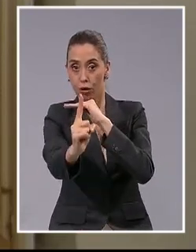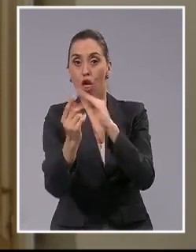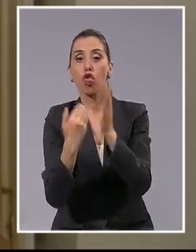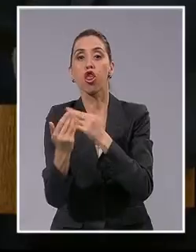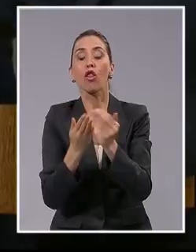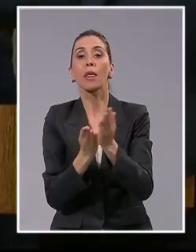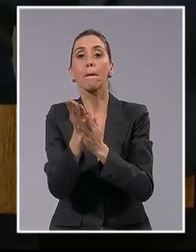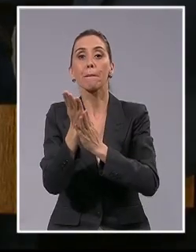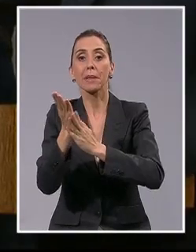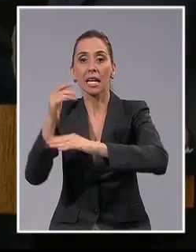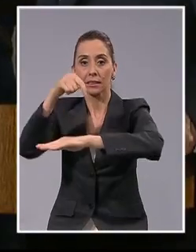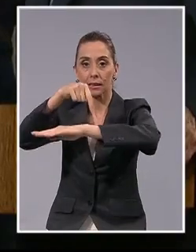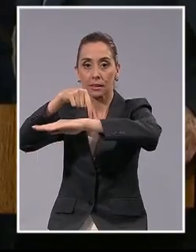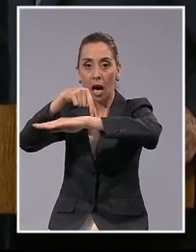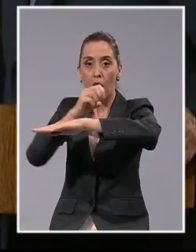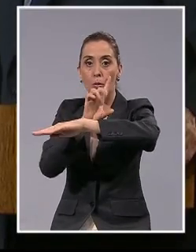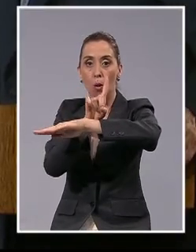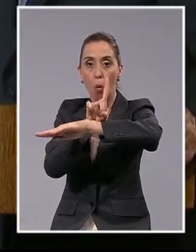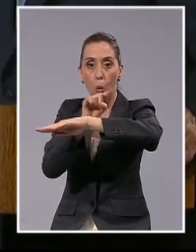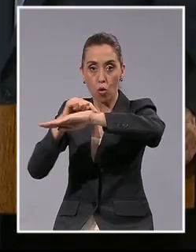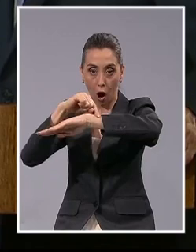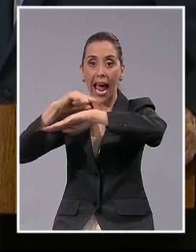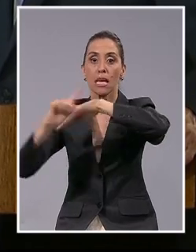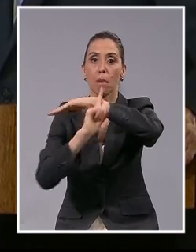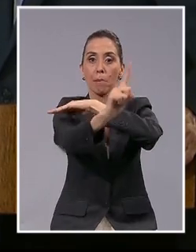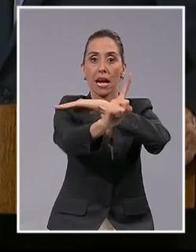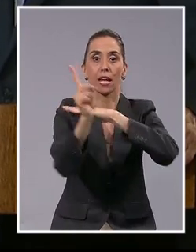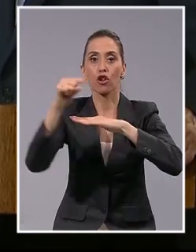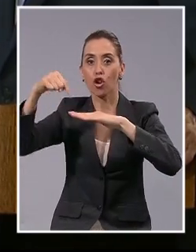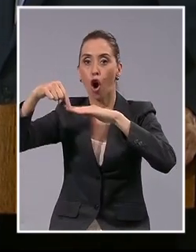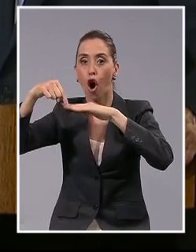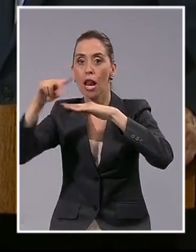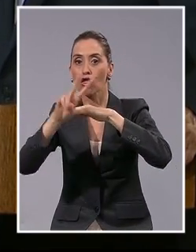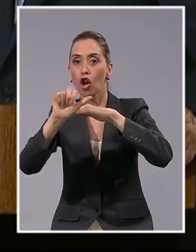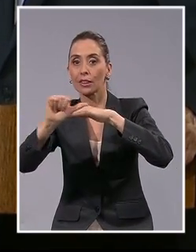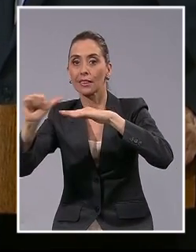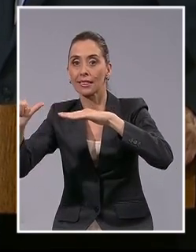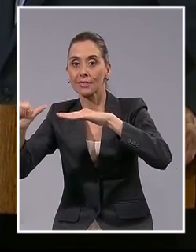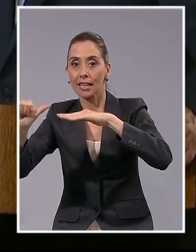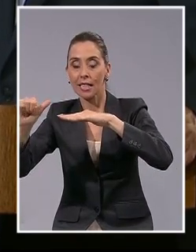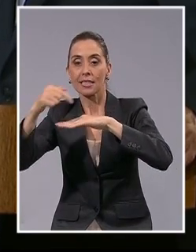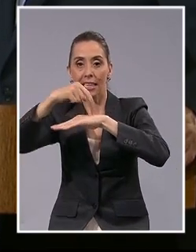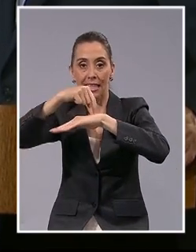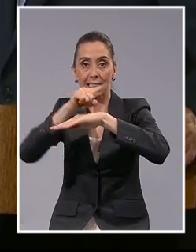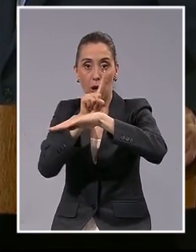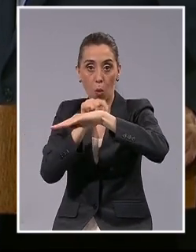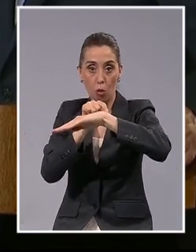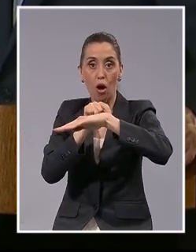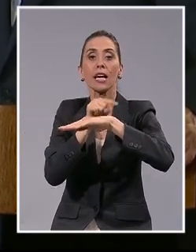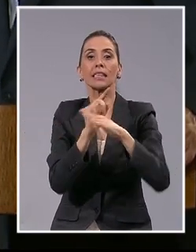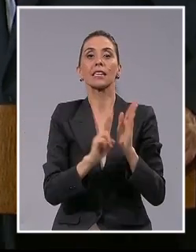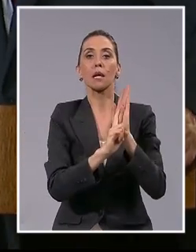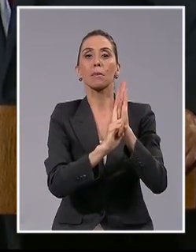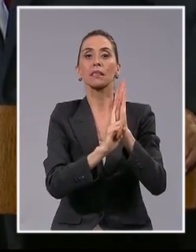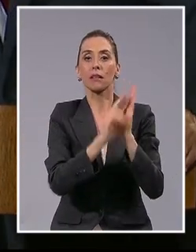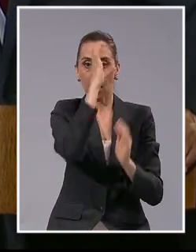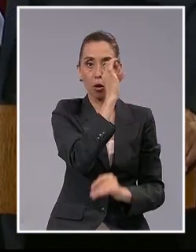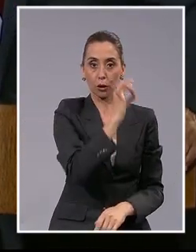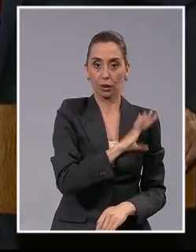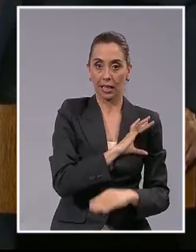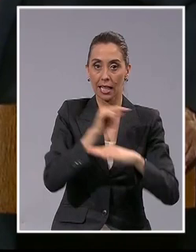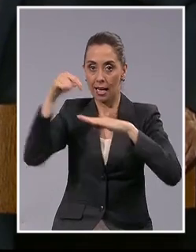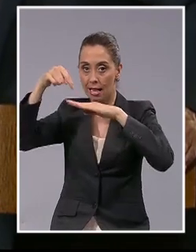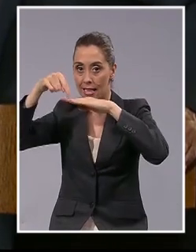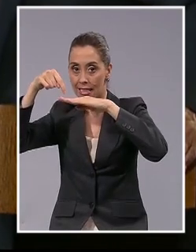no por el punto 266. Este es el hito 1 que representa la posición chilena. Este es el punto